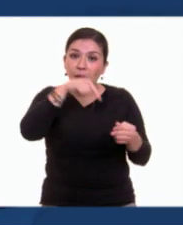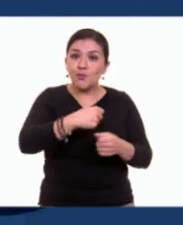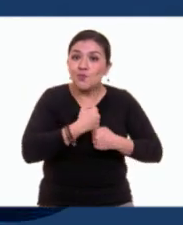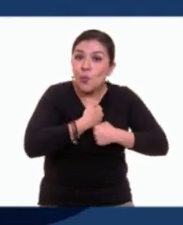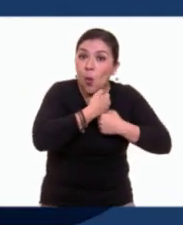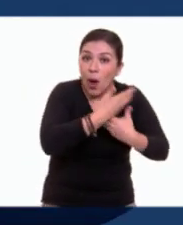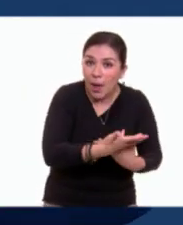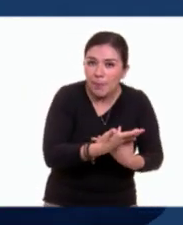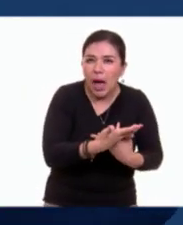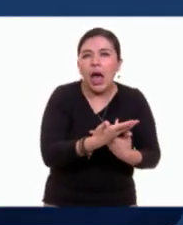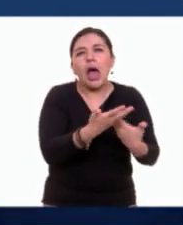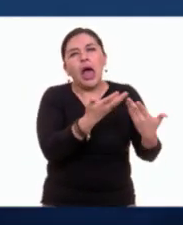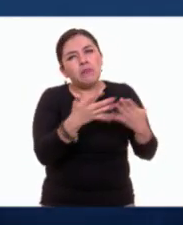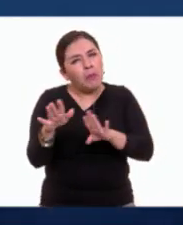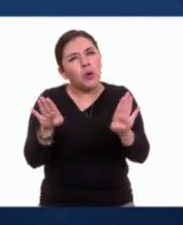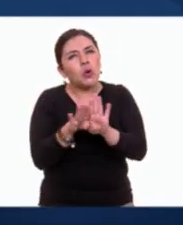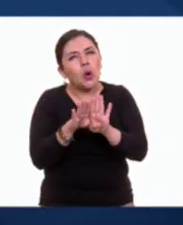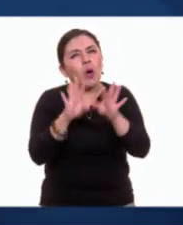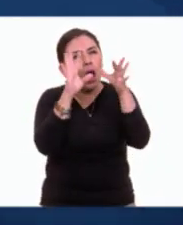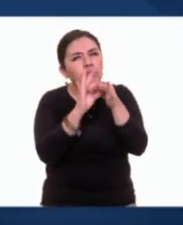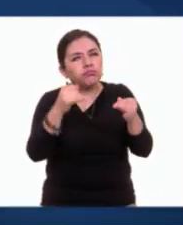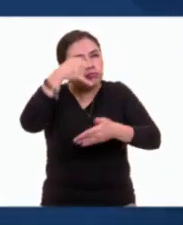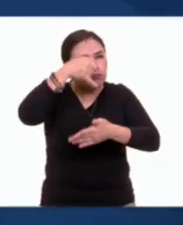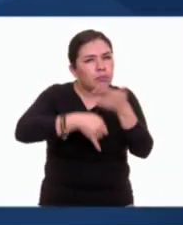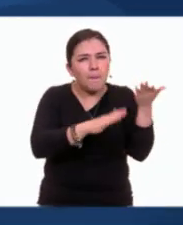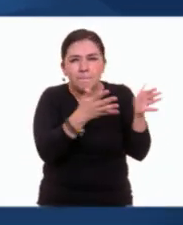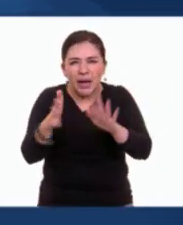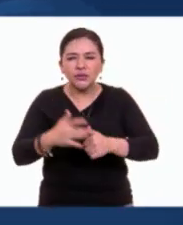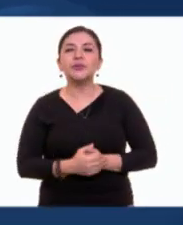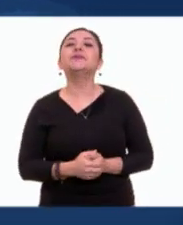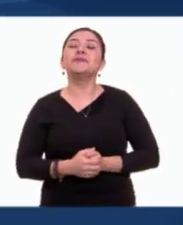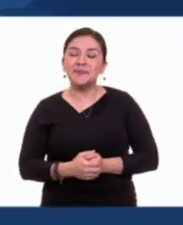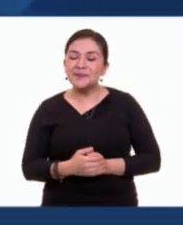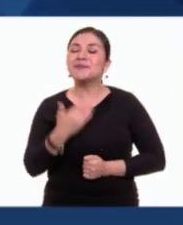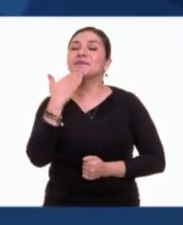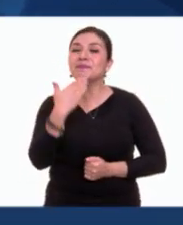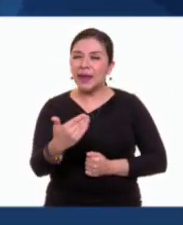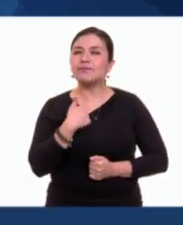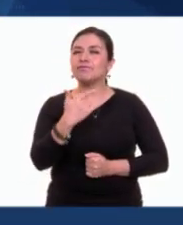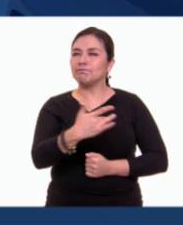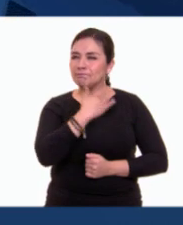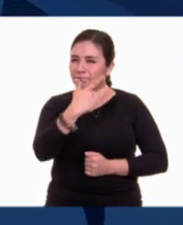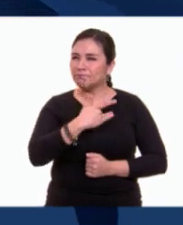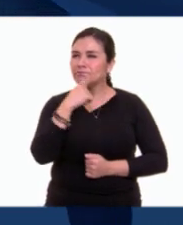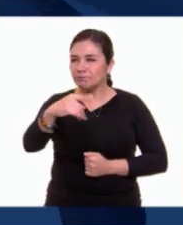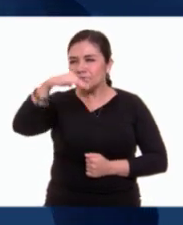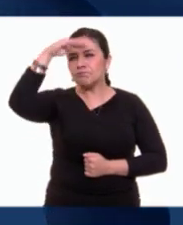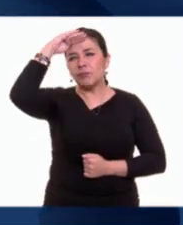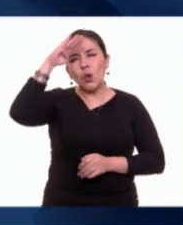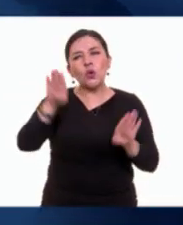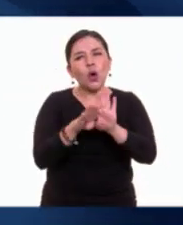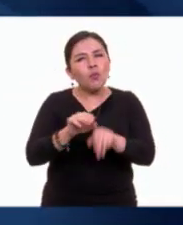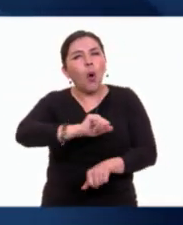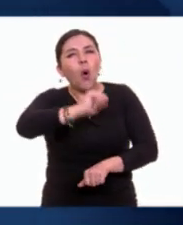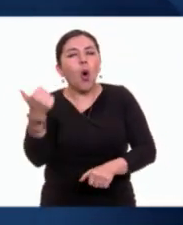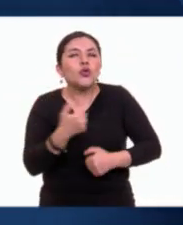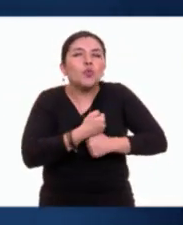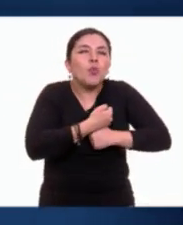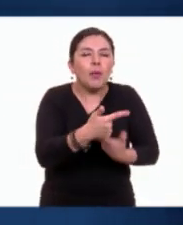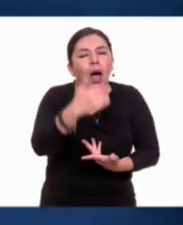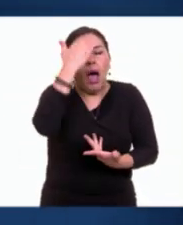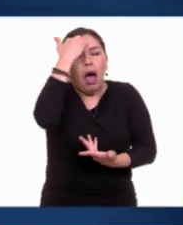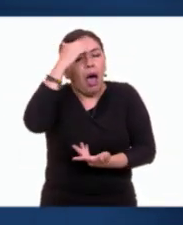con más o menos detalles sobre los mismos. Muy bien. Me alegra mucho que consideres otro tipo de poemas que